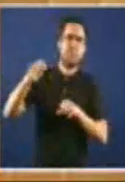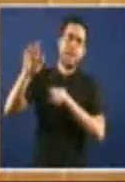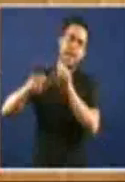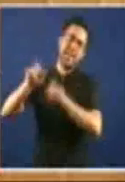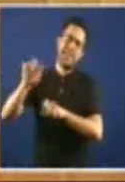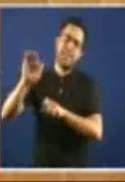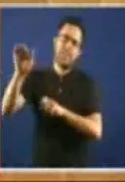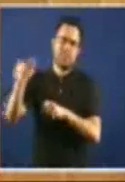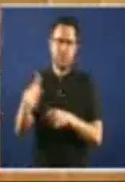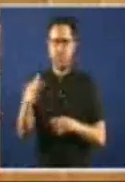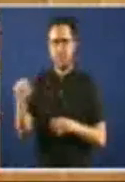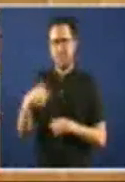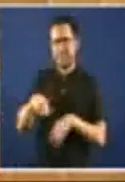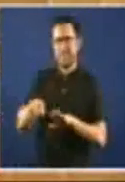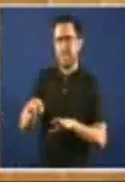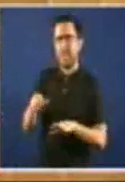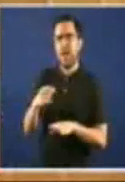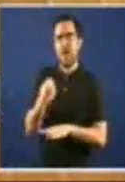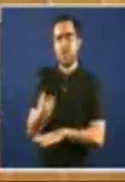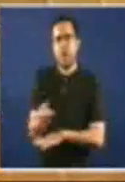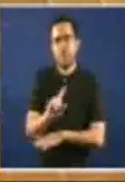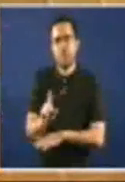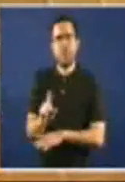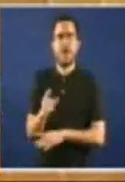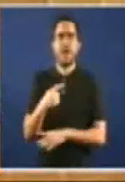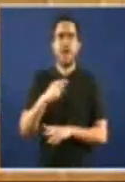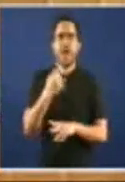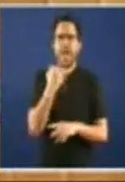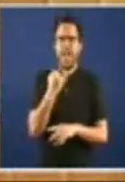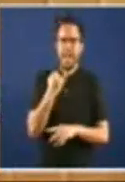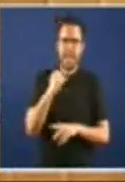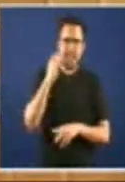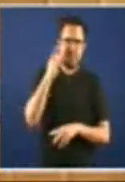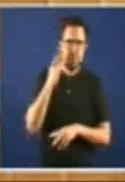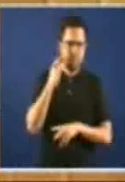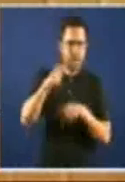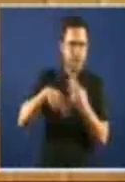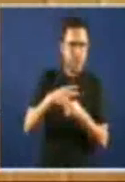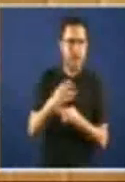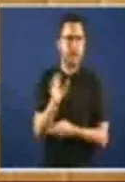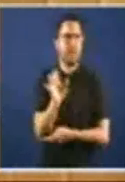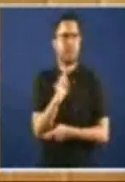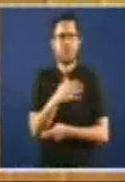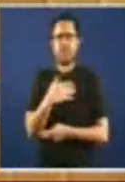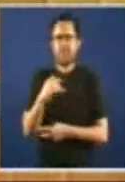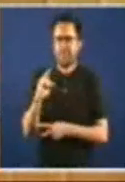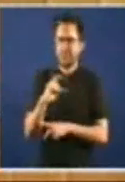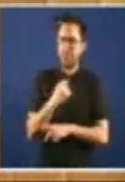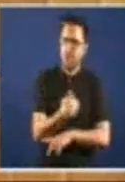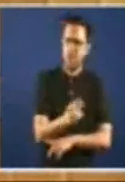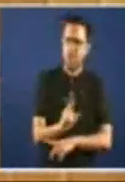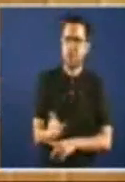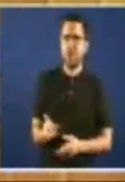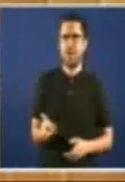Fórmulas De Economía Social Nin As Energías Renovables Explíquenos Que Queren Aparte De Seguir Apoyando